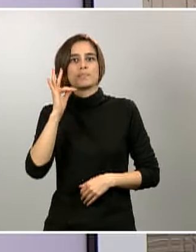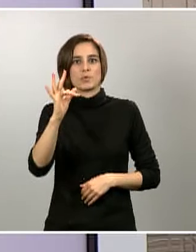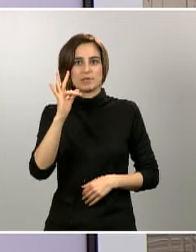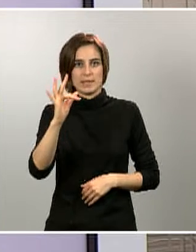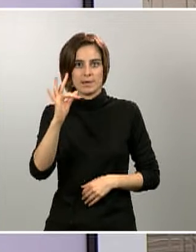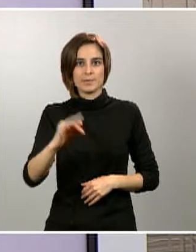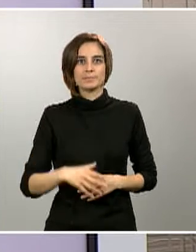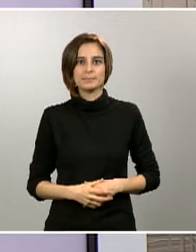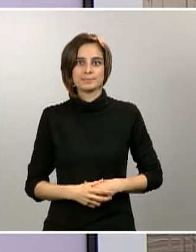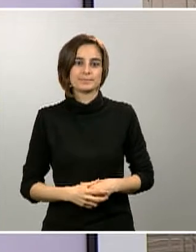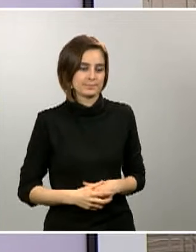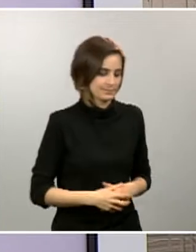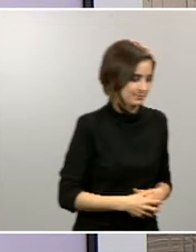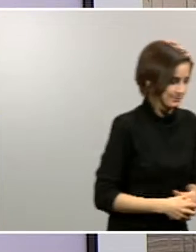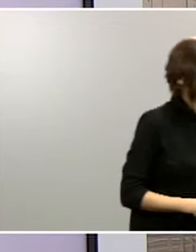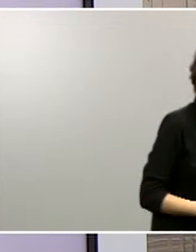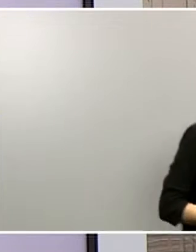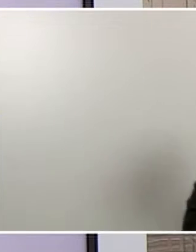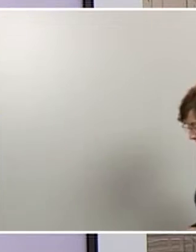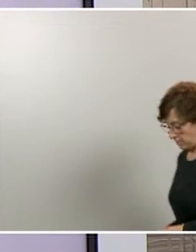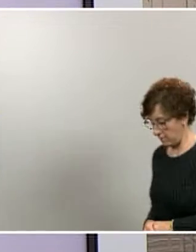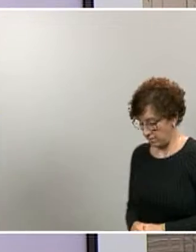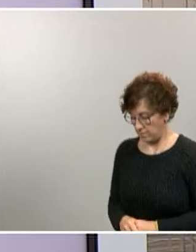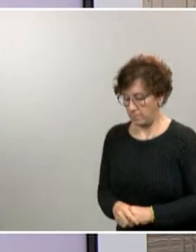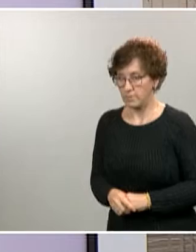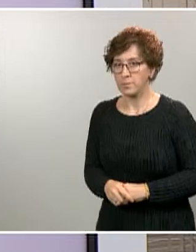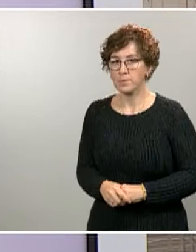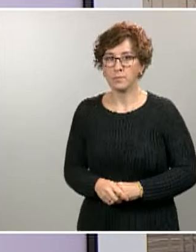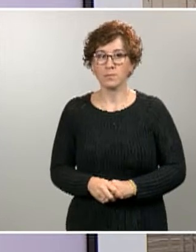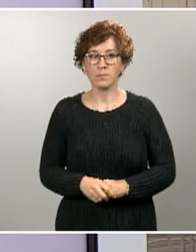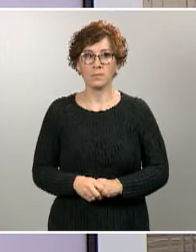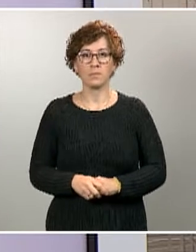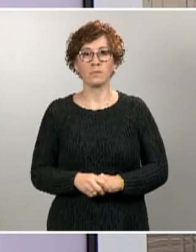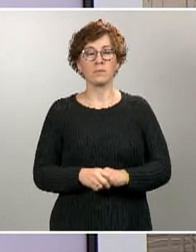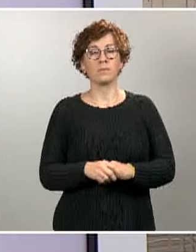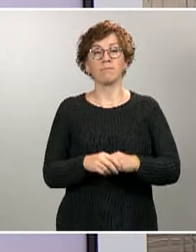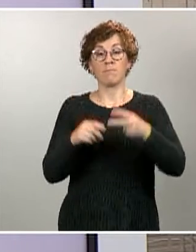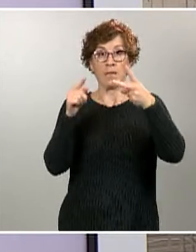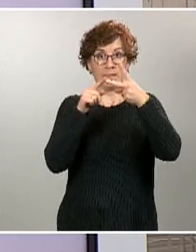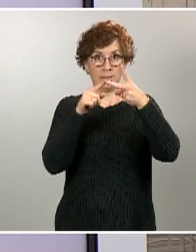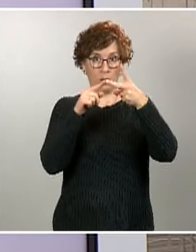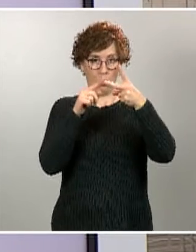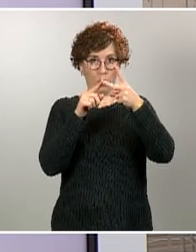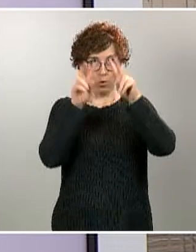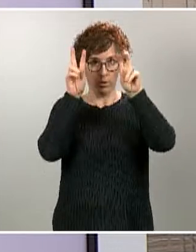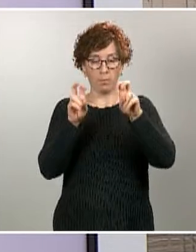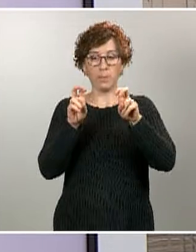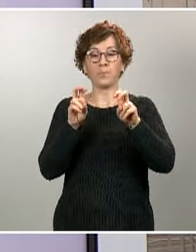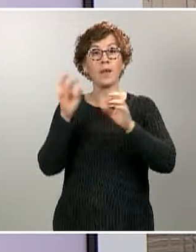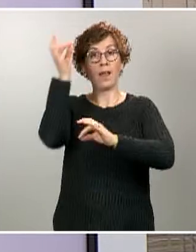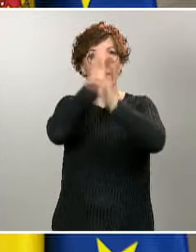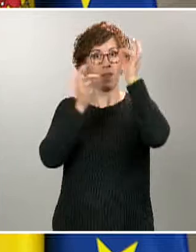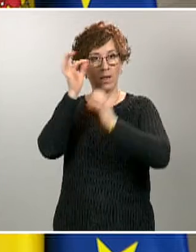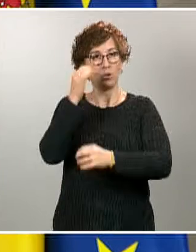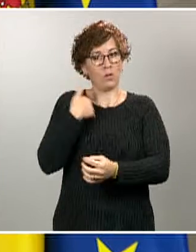que quería compartir con ustedes es que, siendo los datos unos datos que van confirmando los objetivos, que estamos